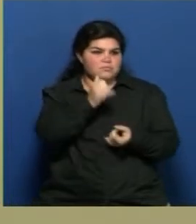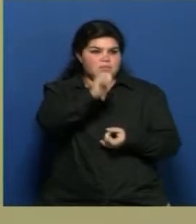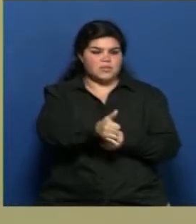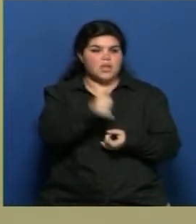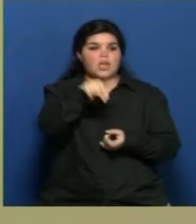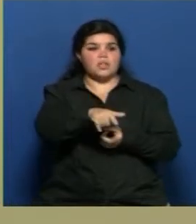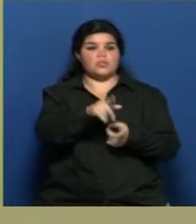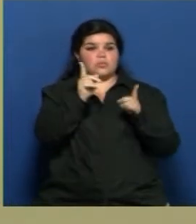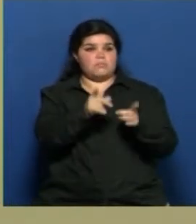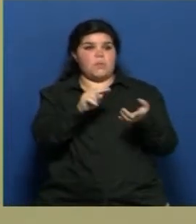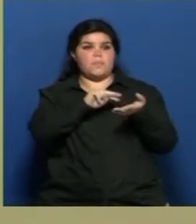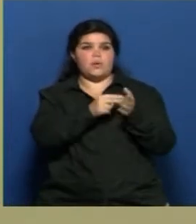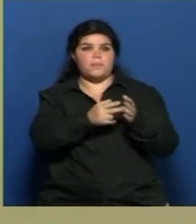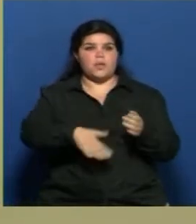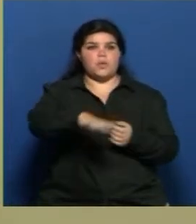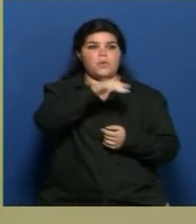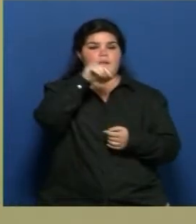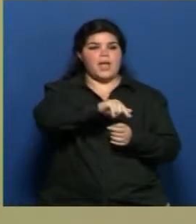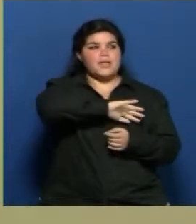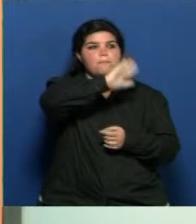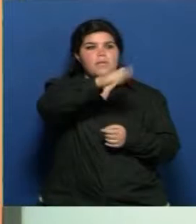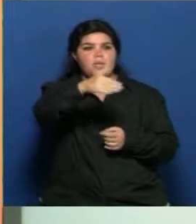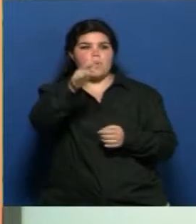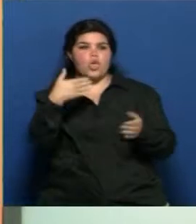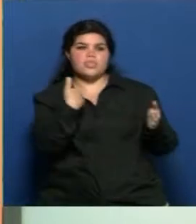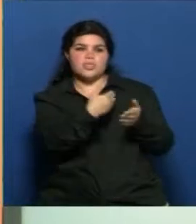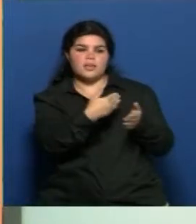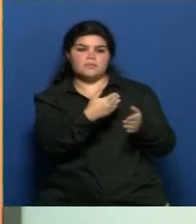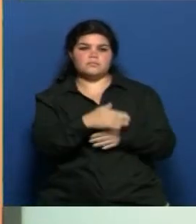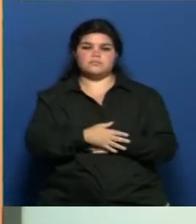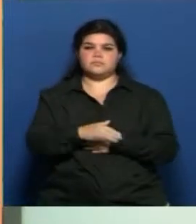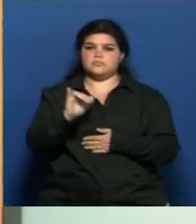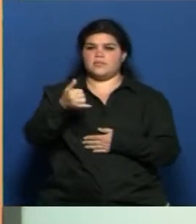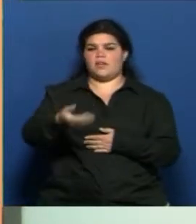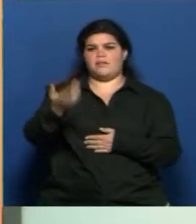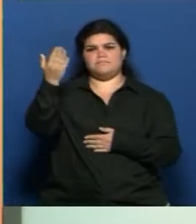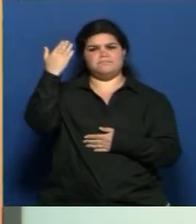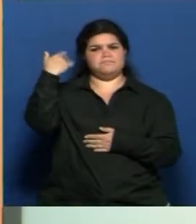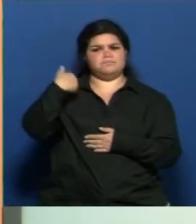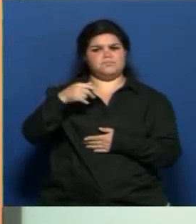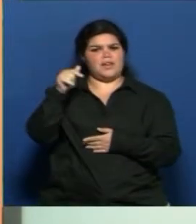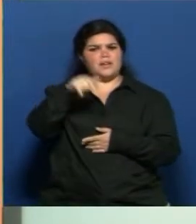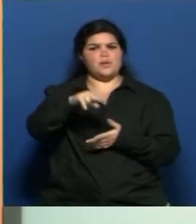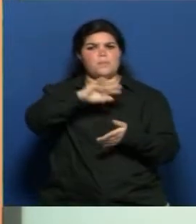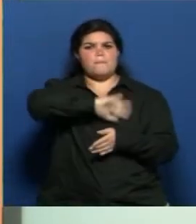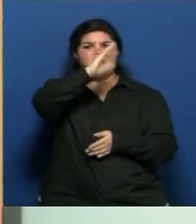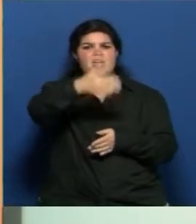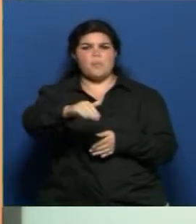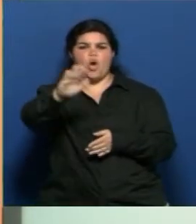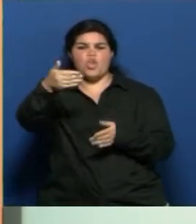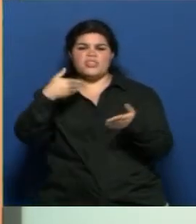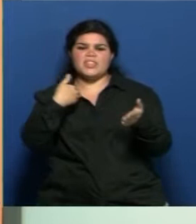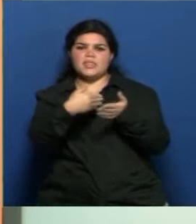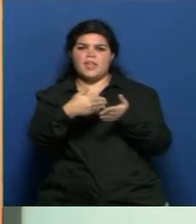Esta es una zona de conflicto, ¿no? La zona del Piedemonte. La zona del Piedemonte hace mucho tiempo que viene siendo una zona de conflicto. Porque